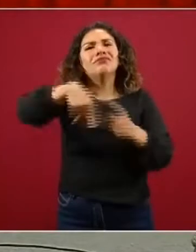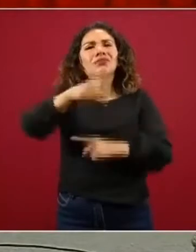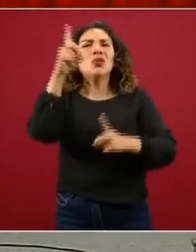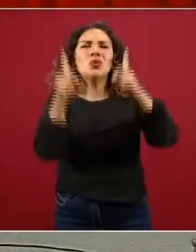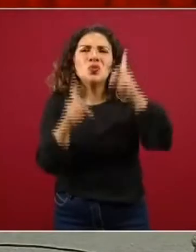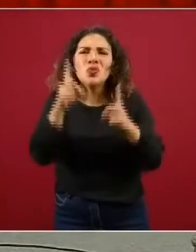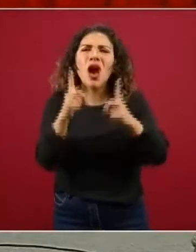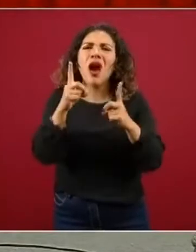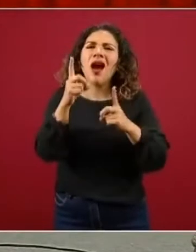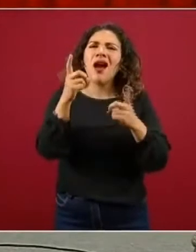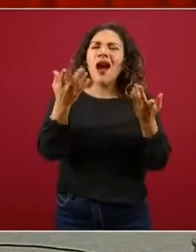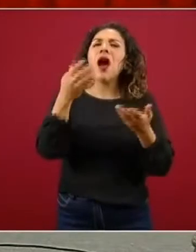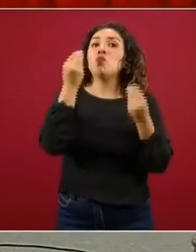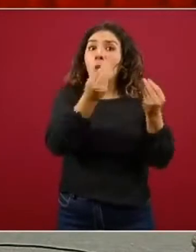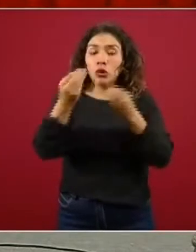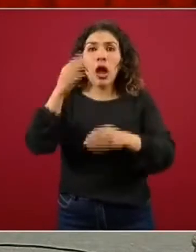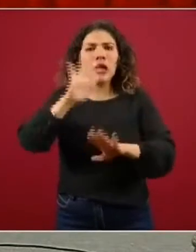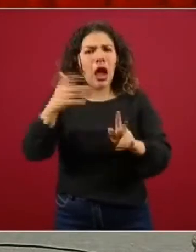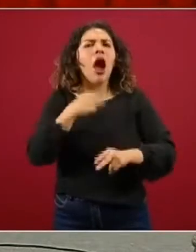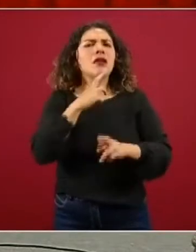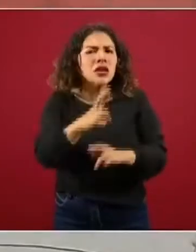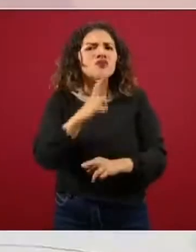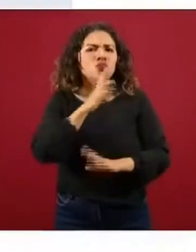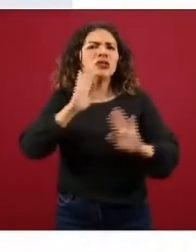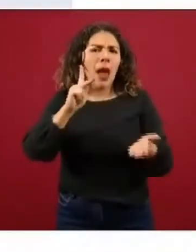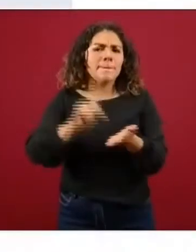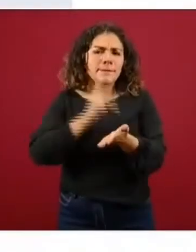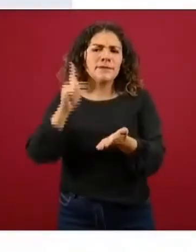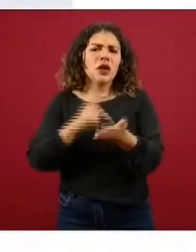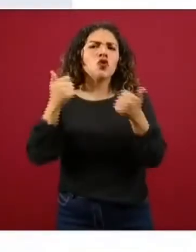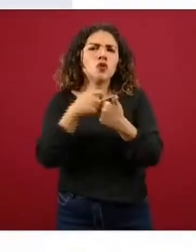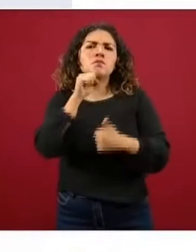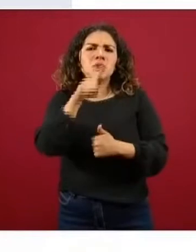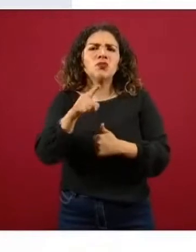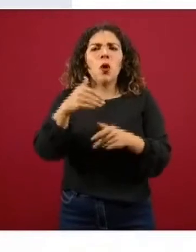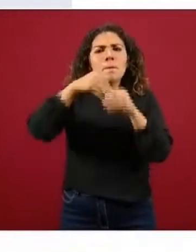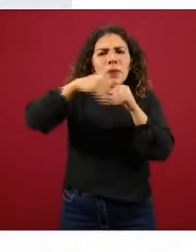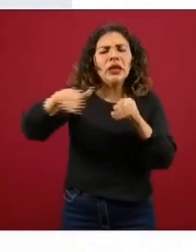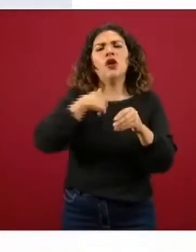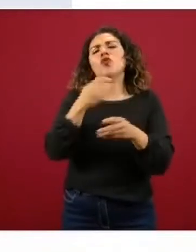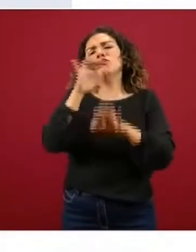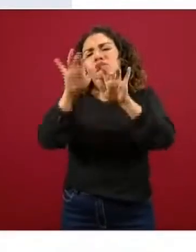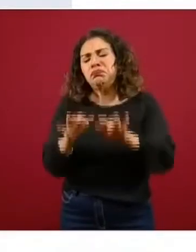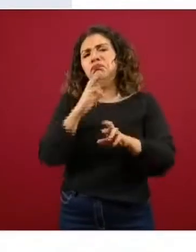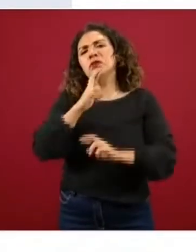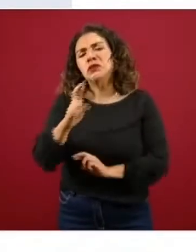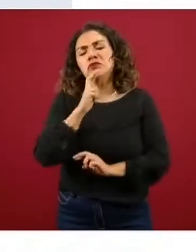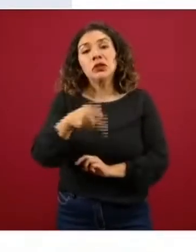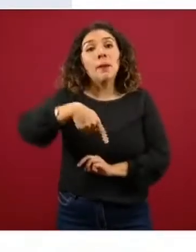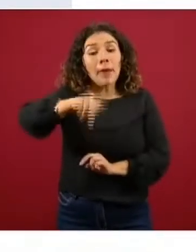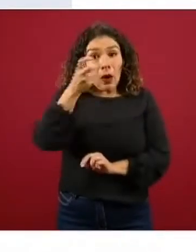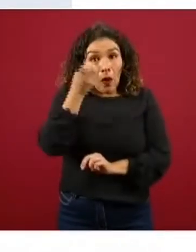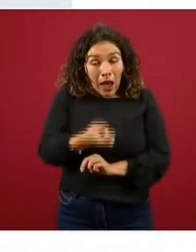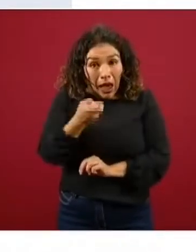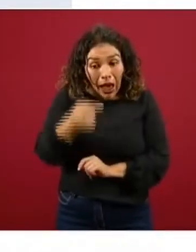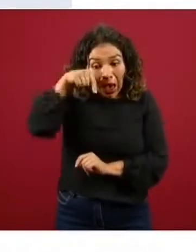esas dudas. Muchas de ellas ya las contestamos por el propio medio en que nos llegaron, pero aquí